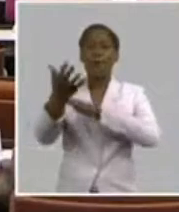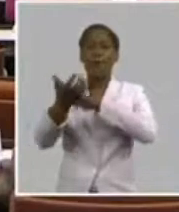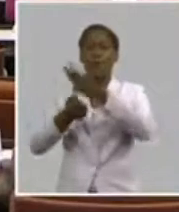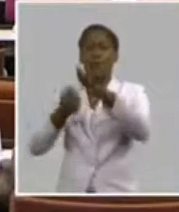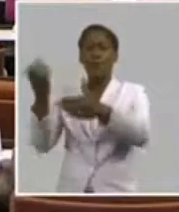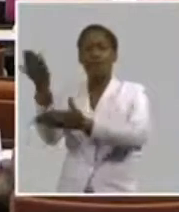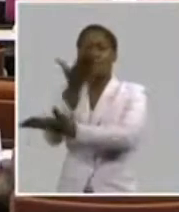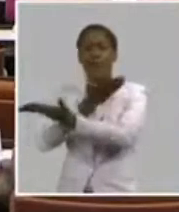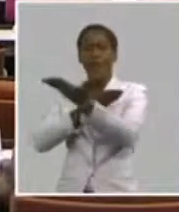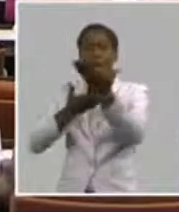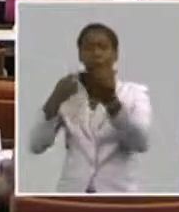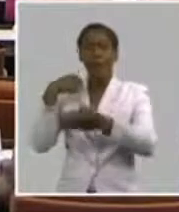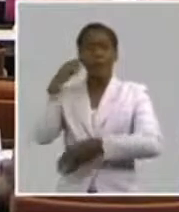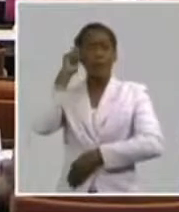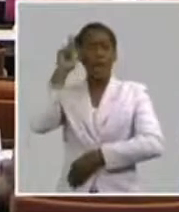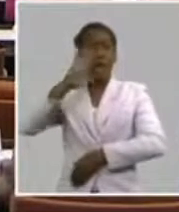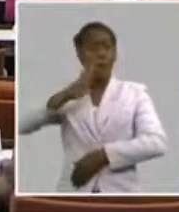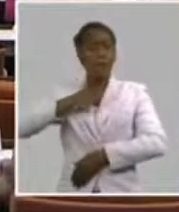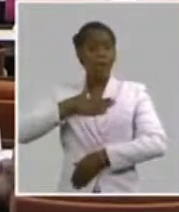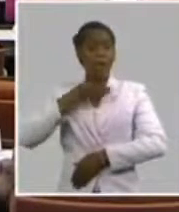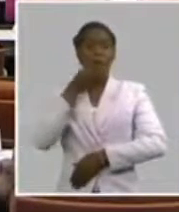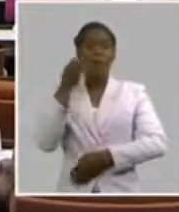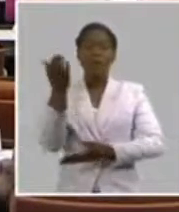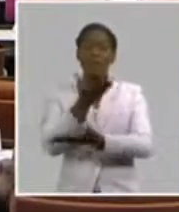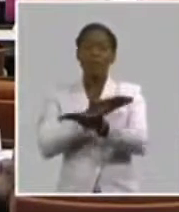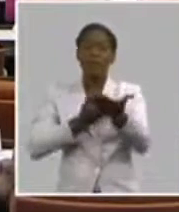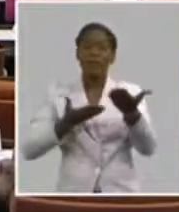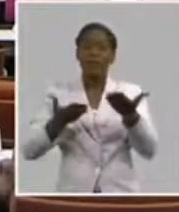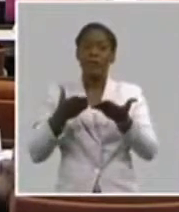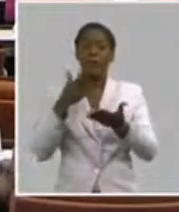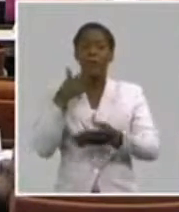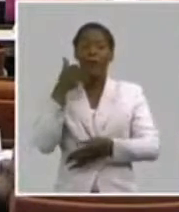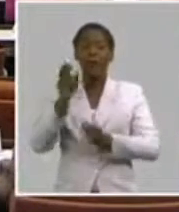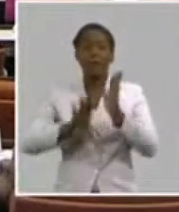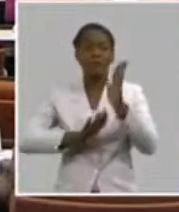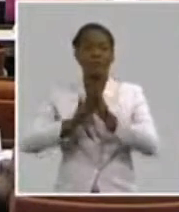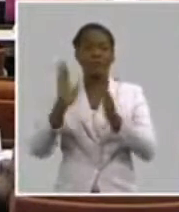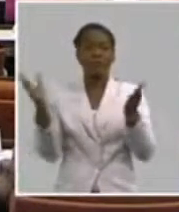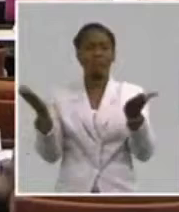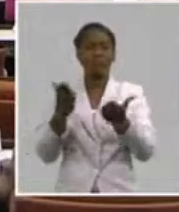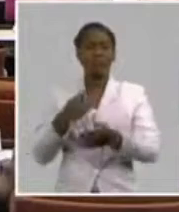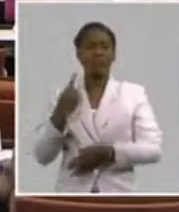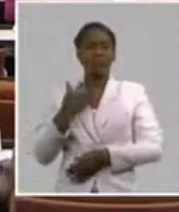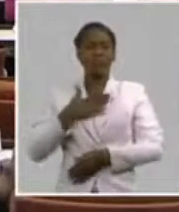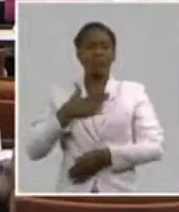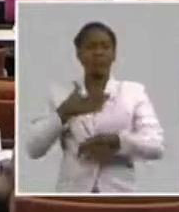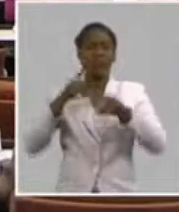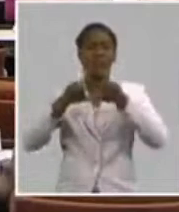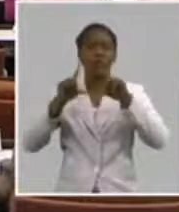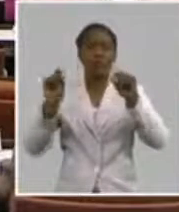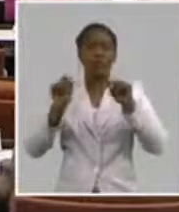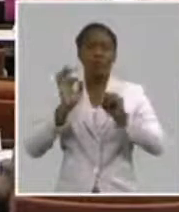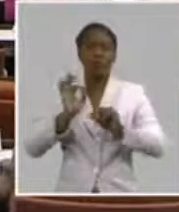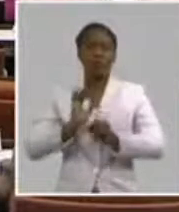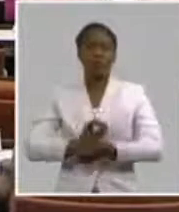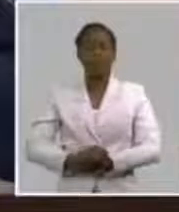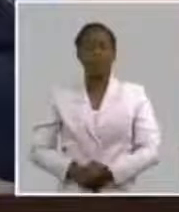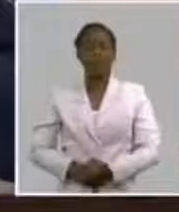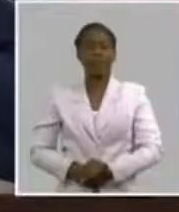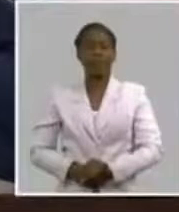Aquí se han definido dos elementos muy importantes en la discusión, por varias compañeras y compañeros.